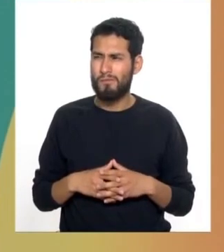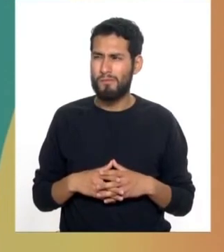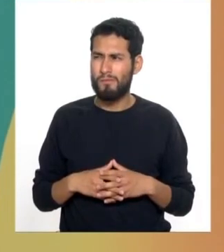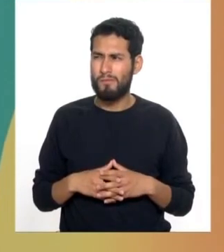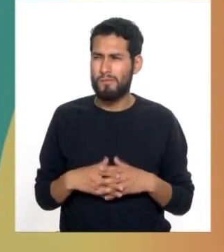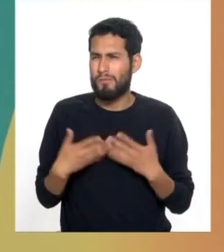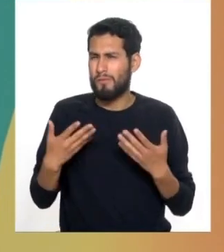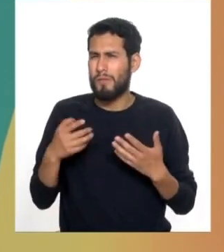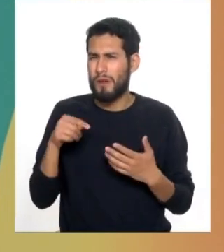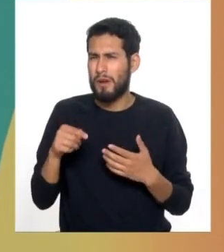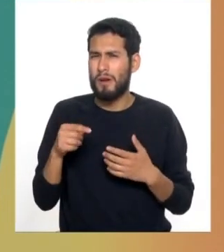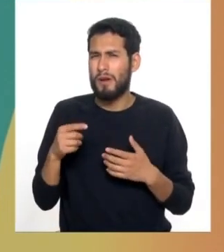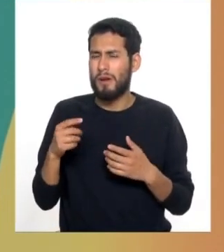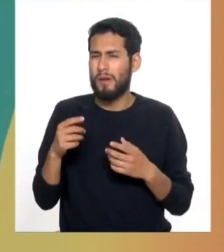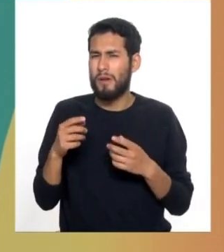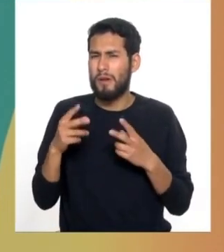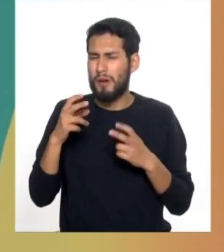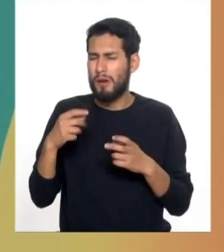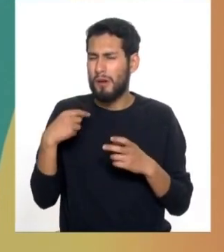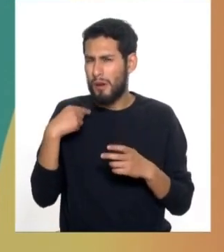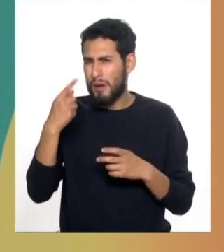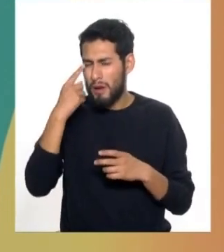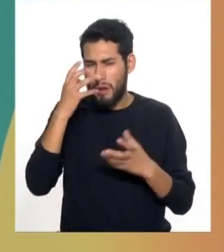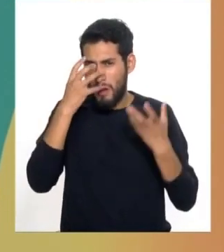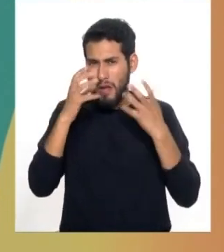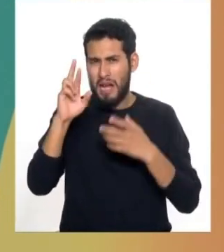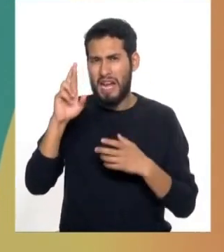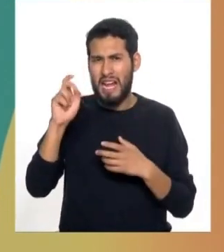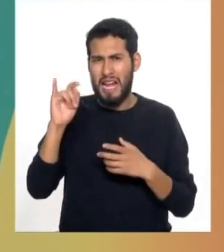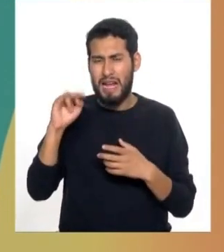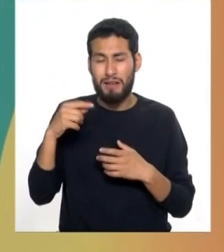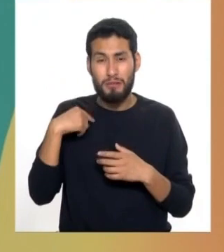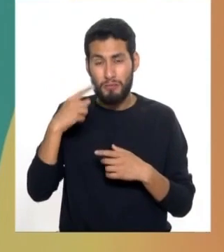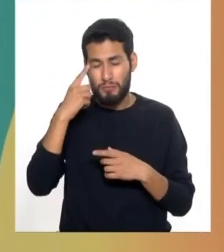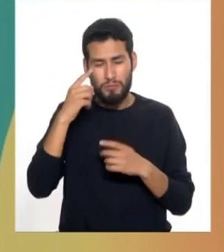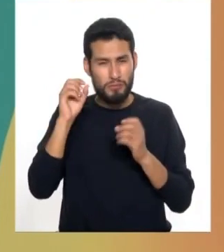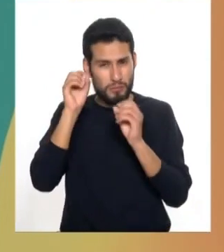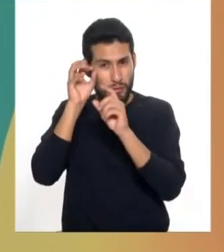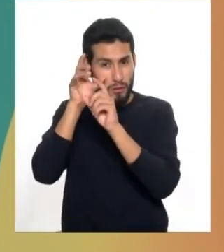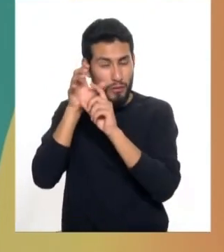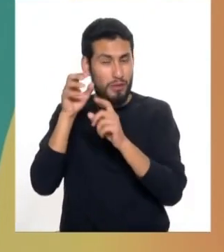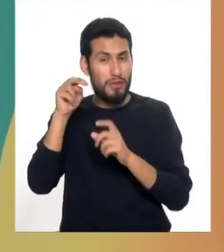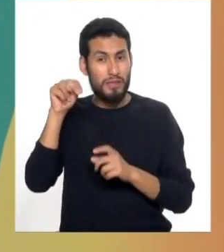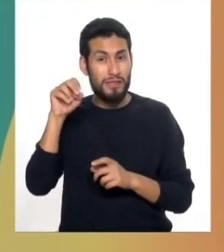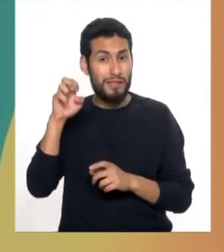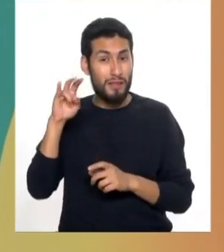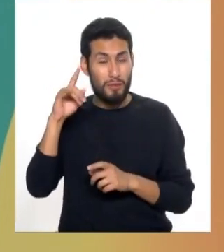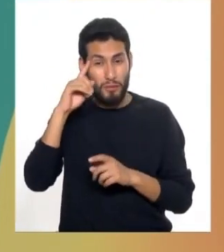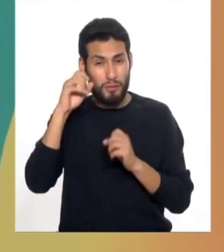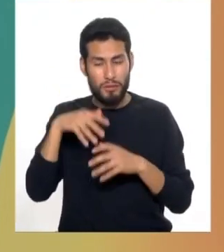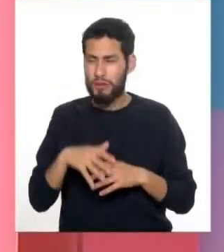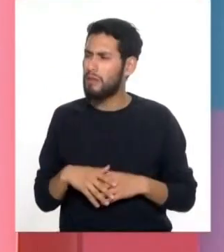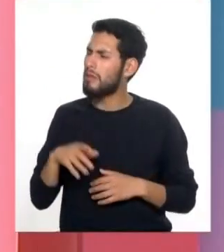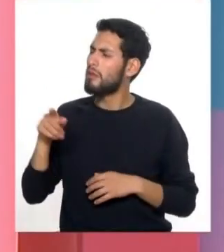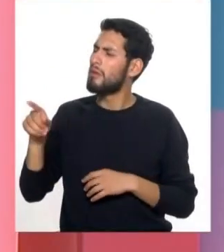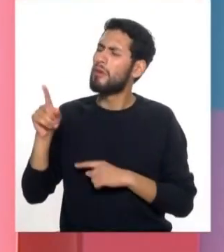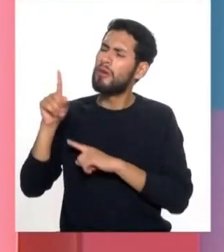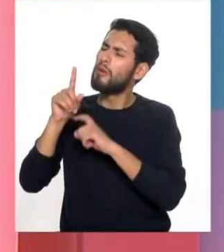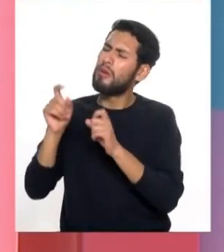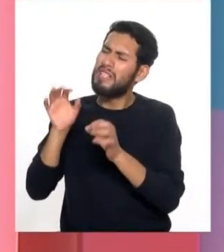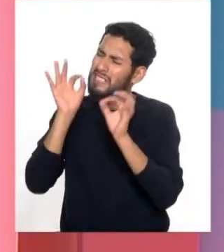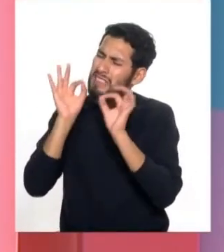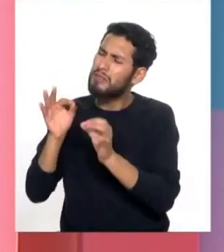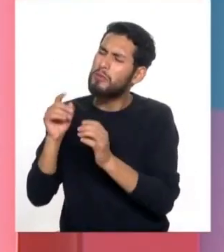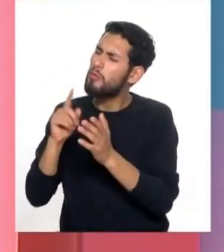una prueba para la retina para ver el nervio óptico. Muy bien, Saúl, ¿y cuál es tu consulta